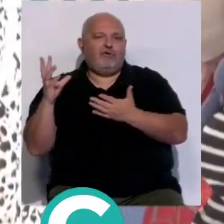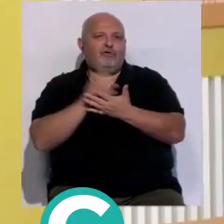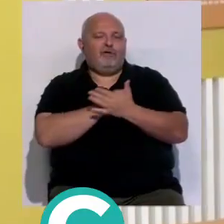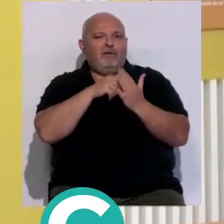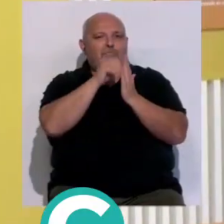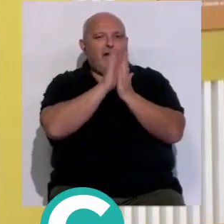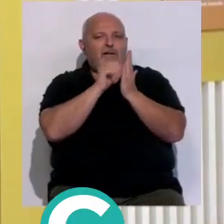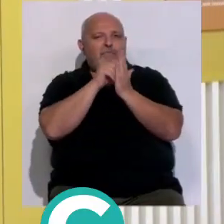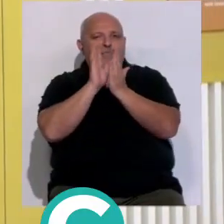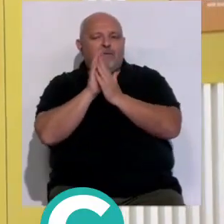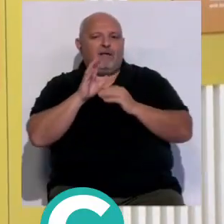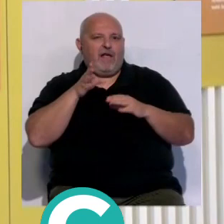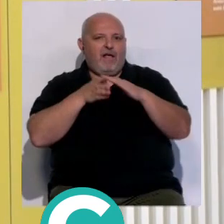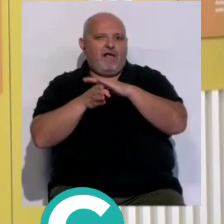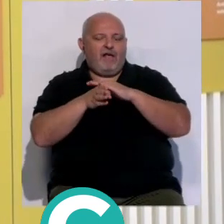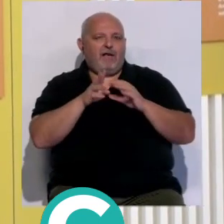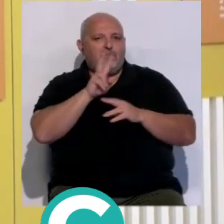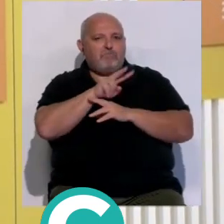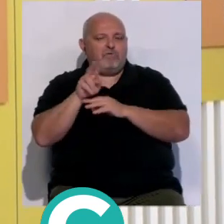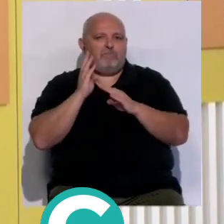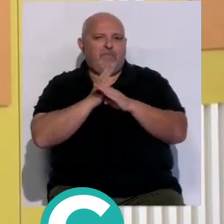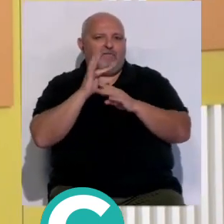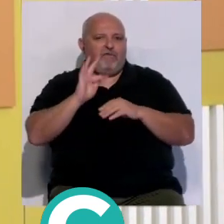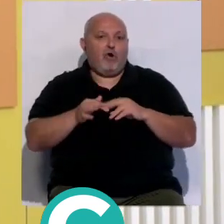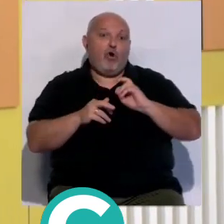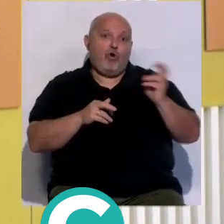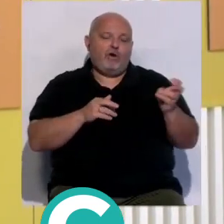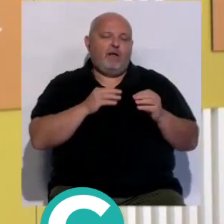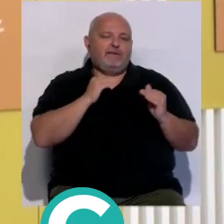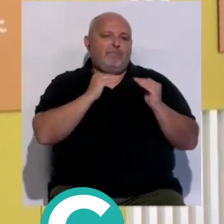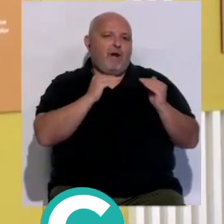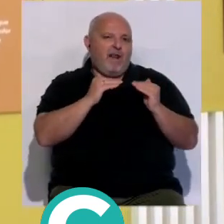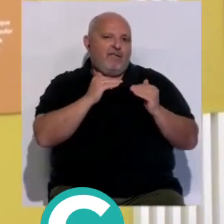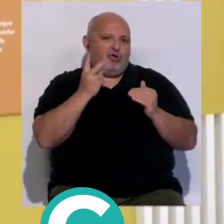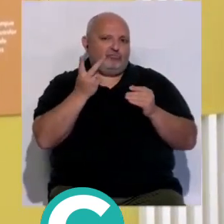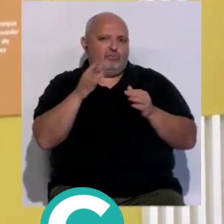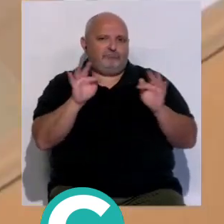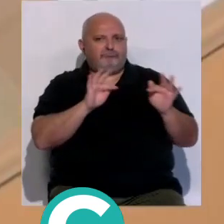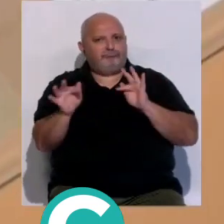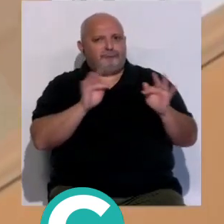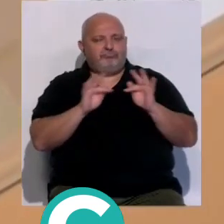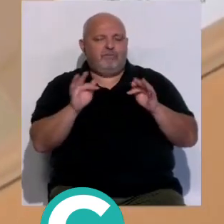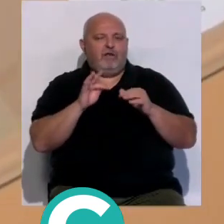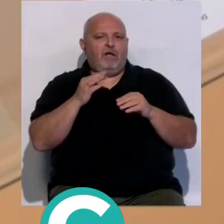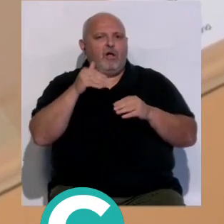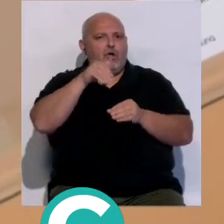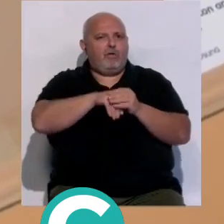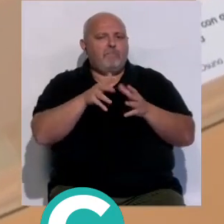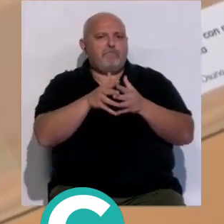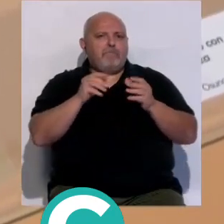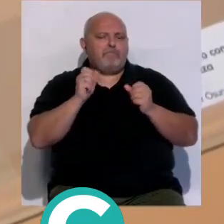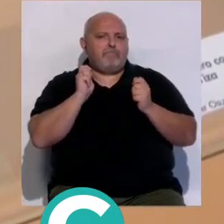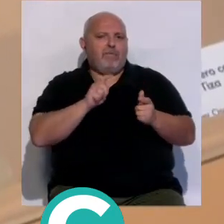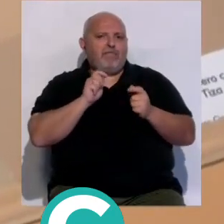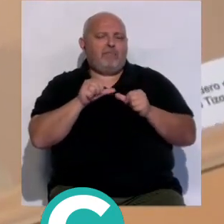paneles que tienen en una primera exposición permanente y otra temporal que se irán completando con contenido que